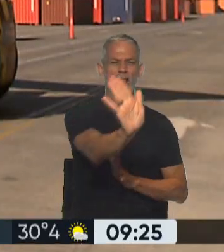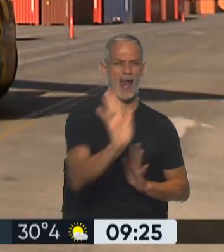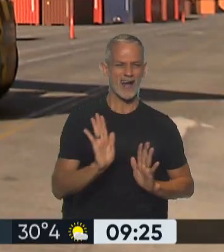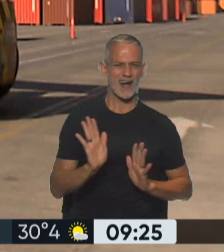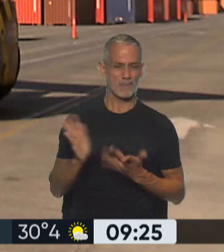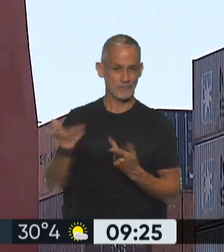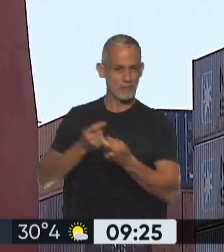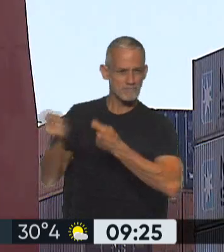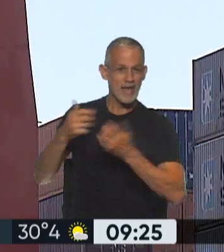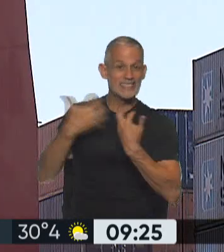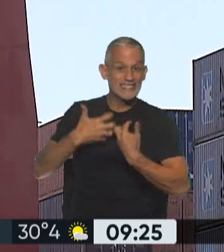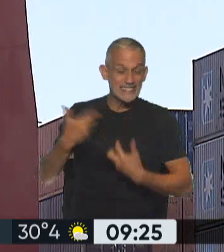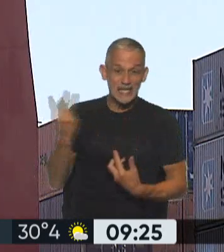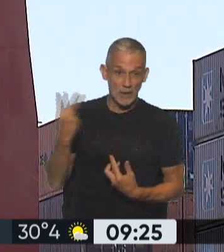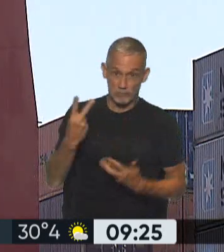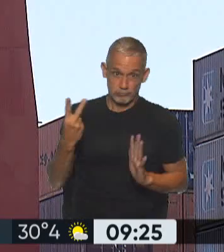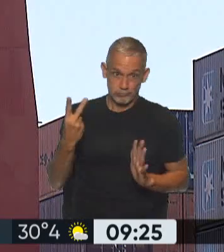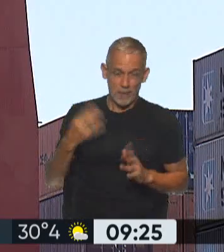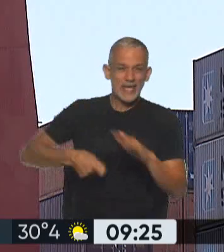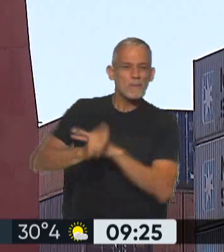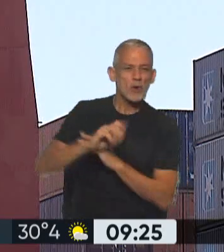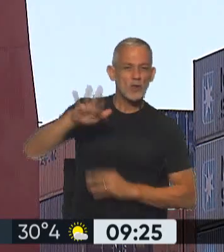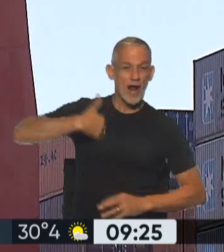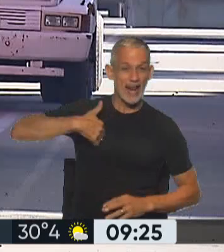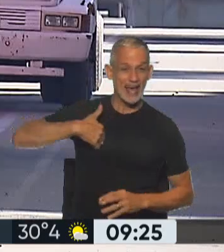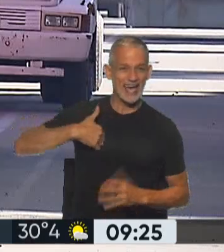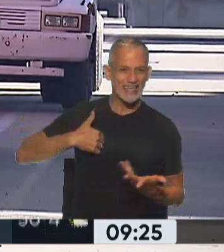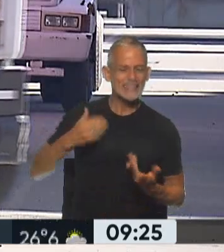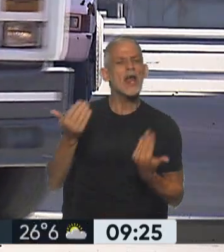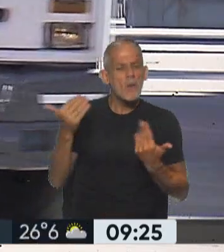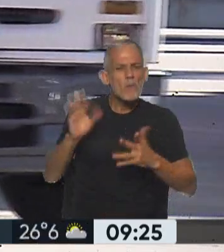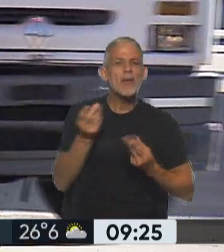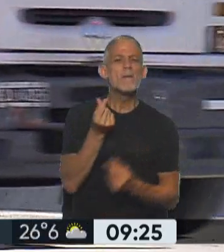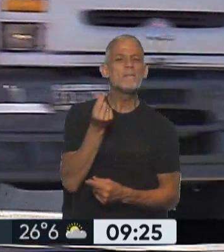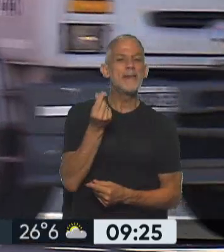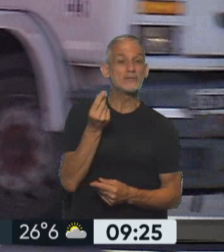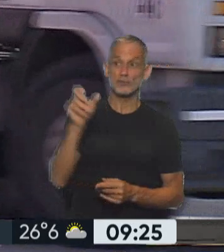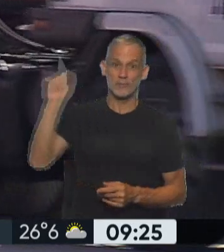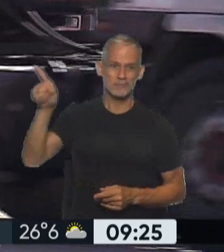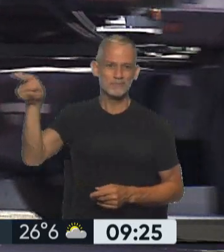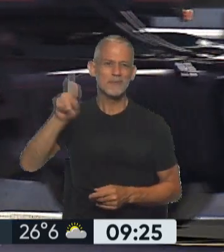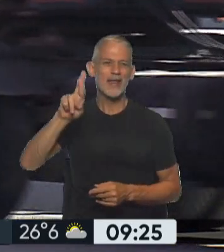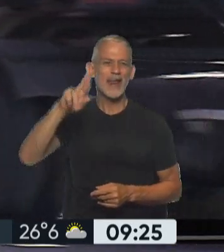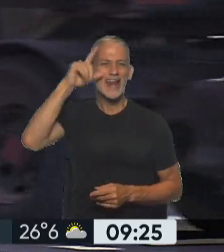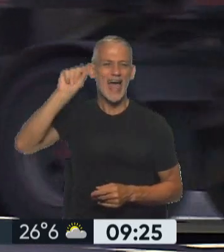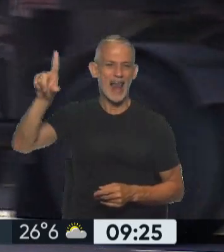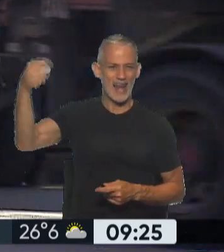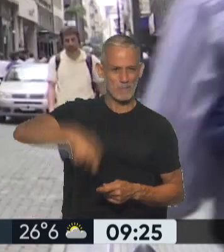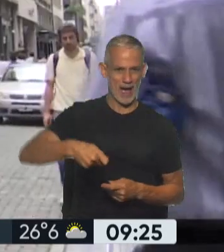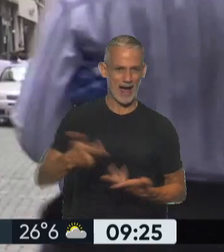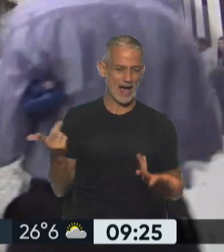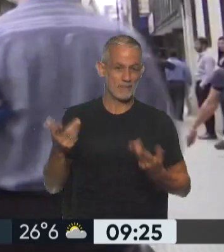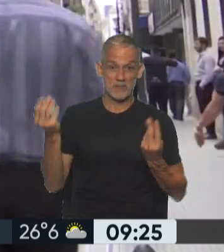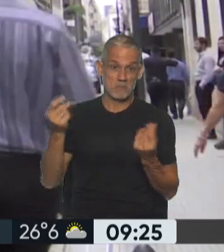Se trata de un sistema que les permitiría a los importadores argentinos utilizar pesos y a los brasileños pagar con reales.